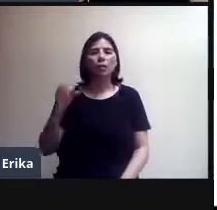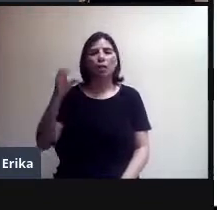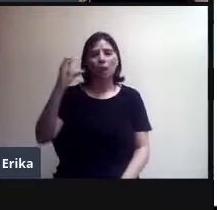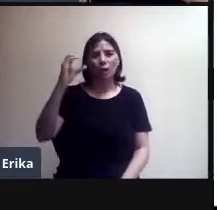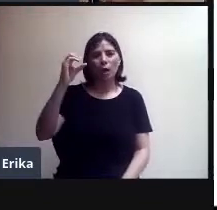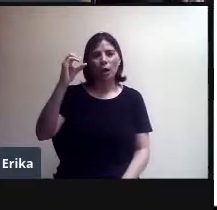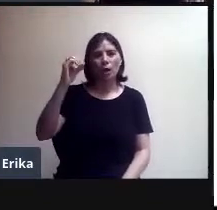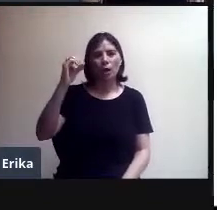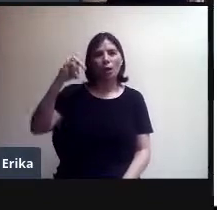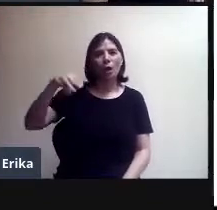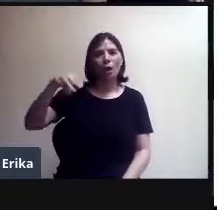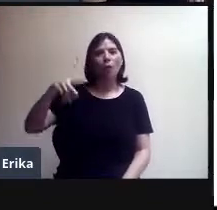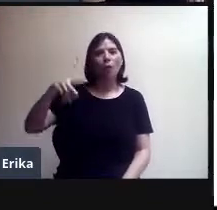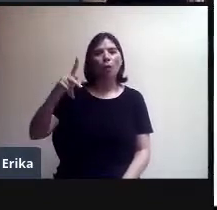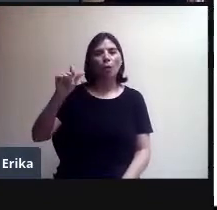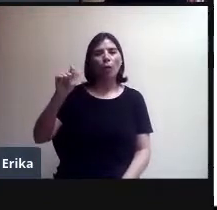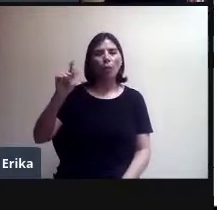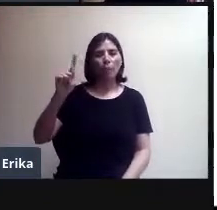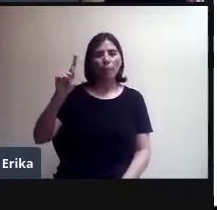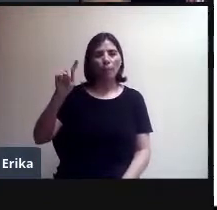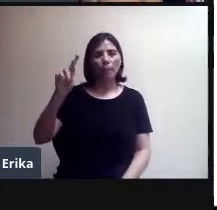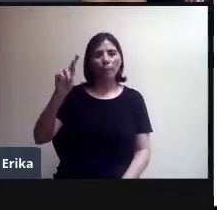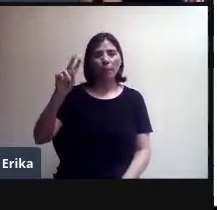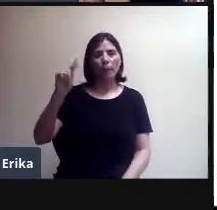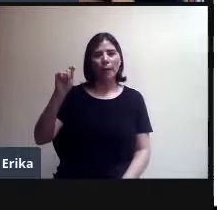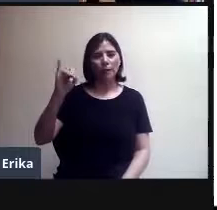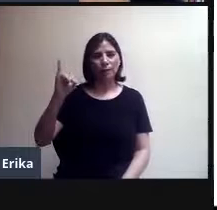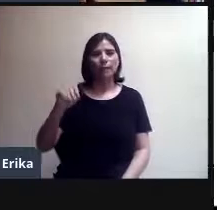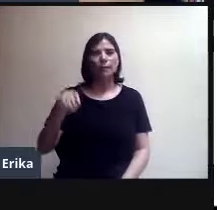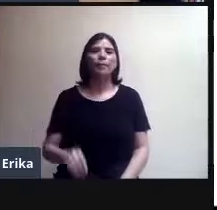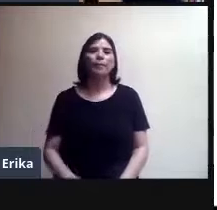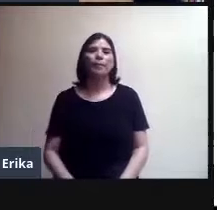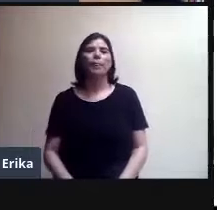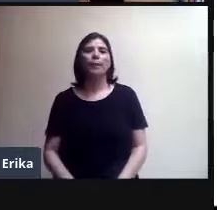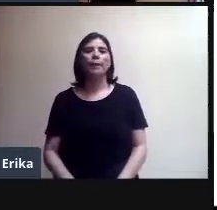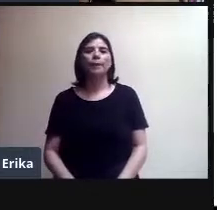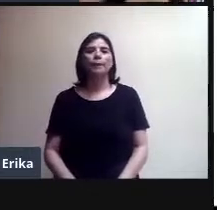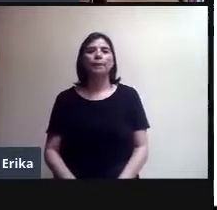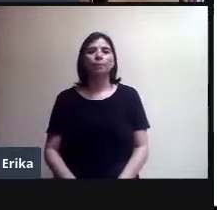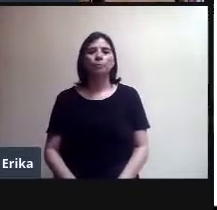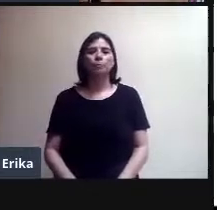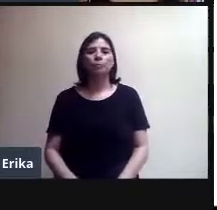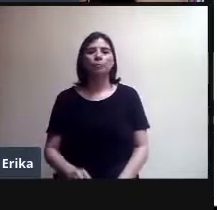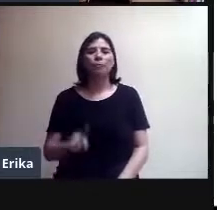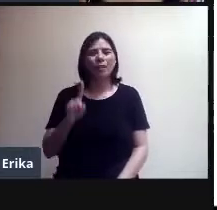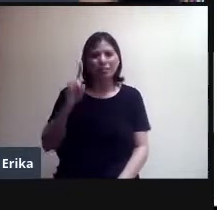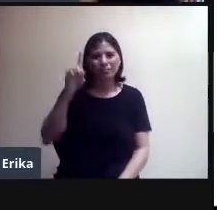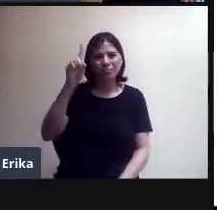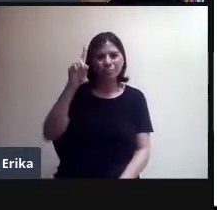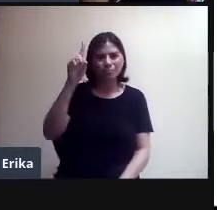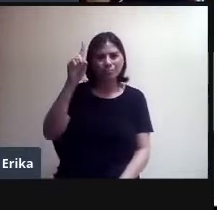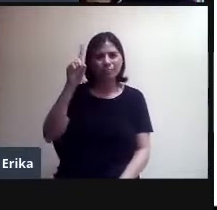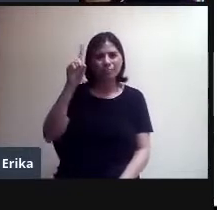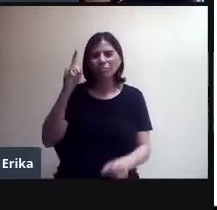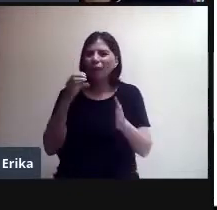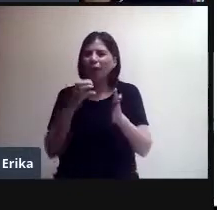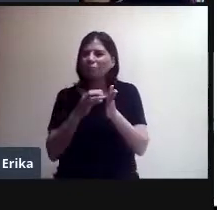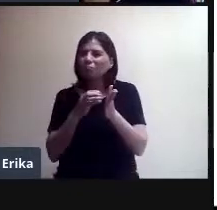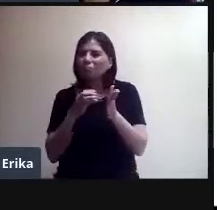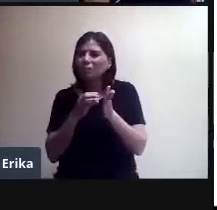red con nodos y en iOS es una flechita hacia arriba, como una caja con una flechita.